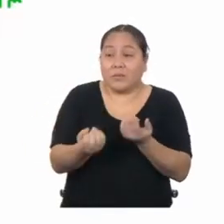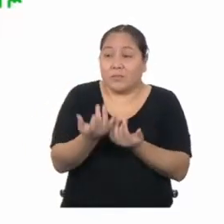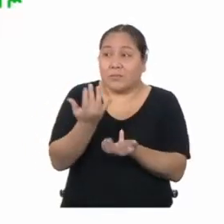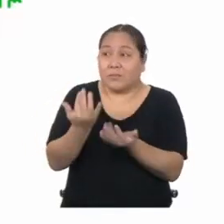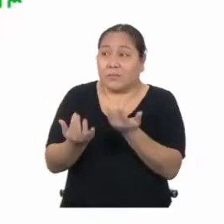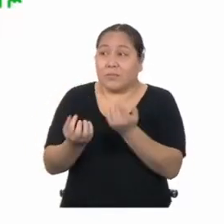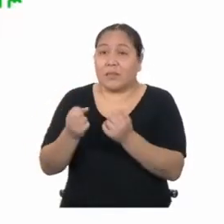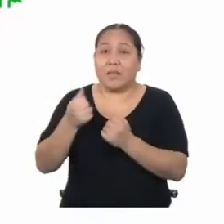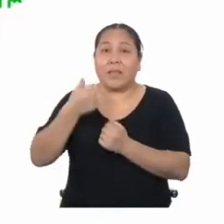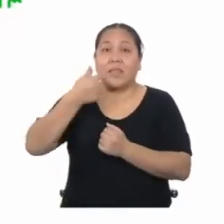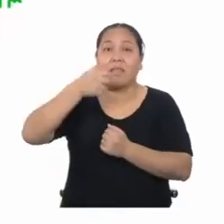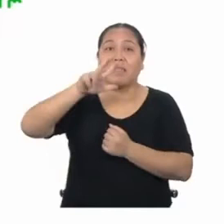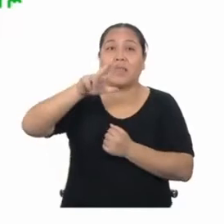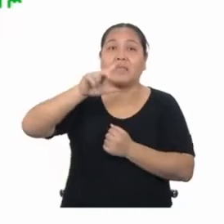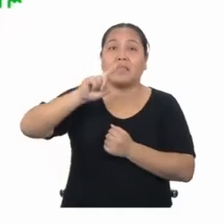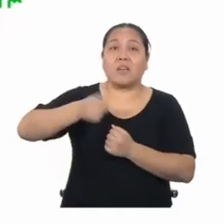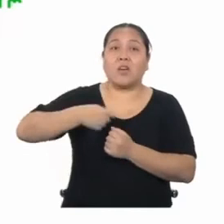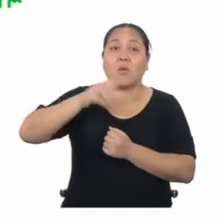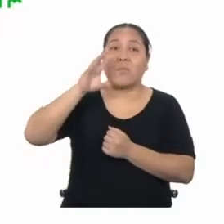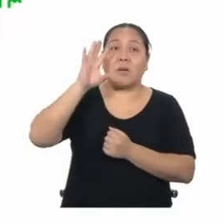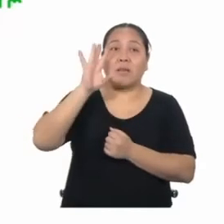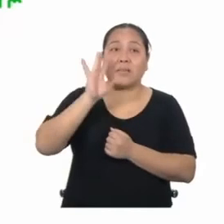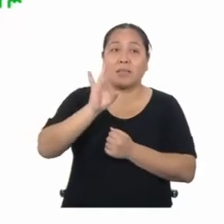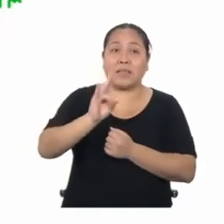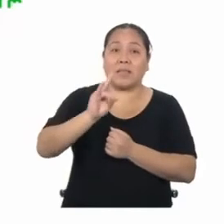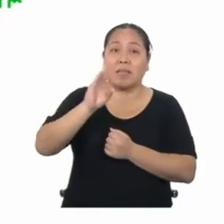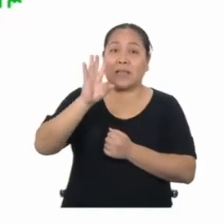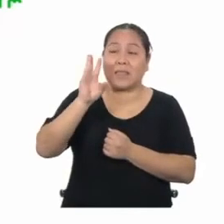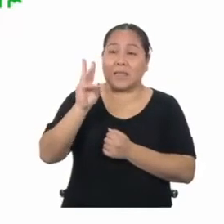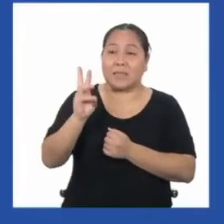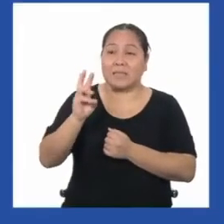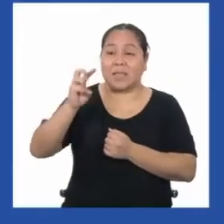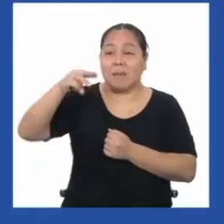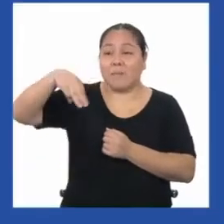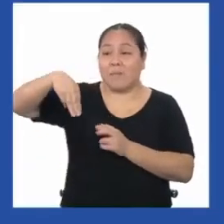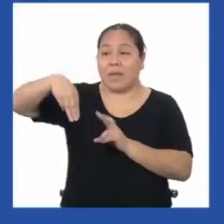,76 metros cuadrados.